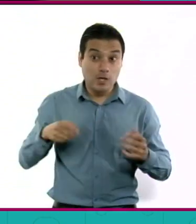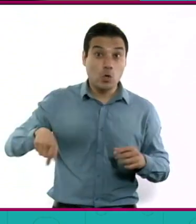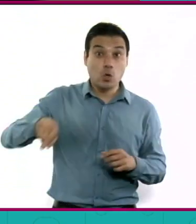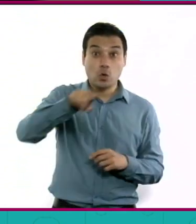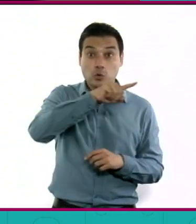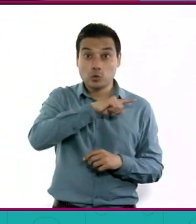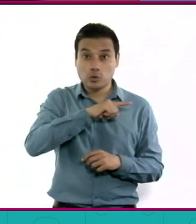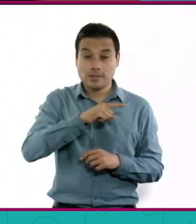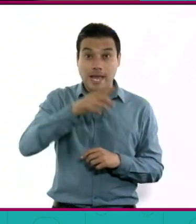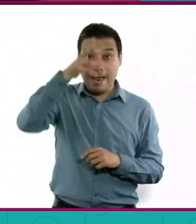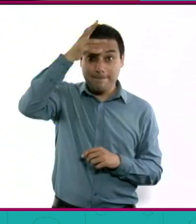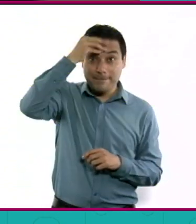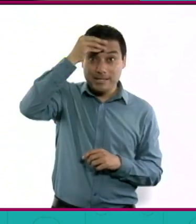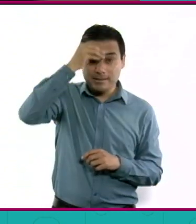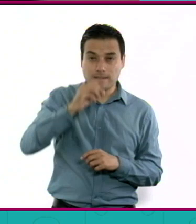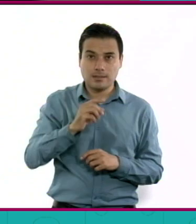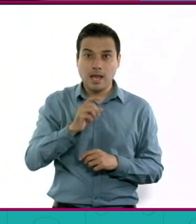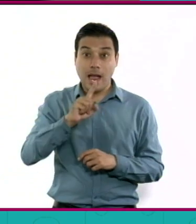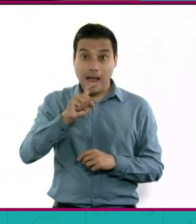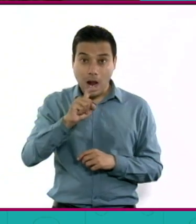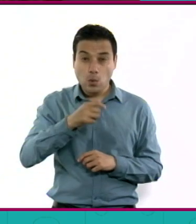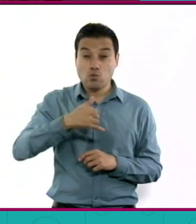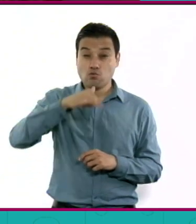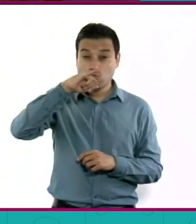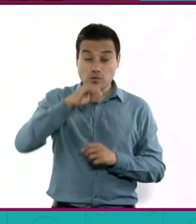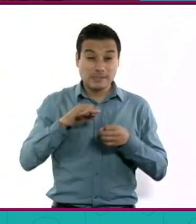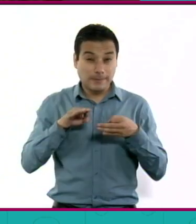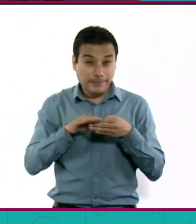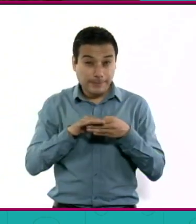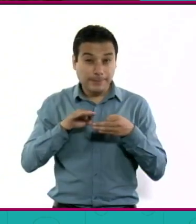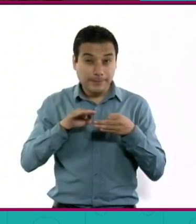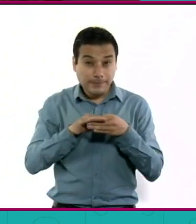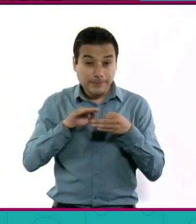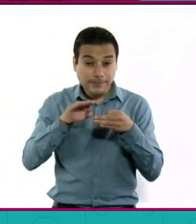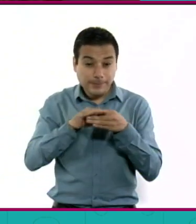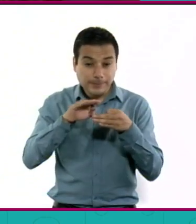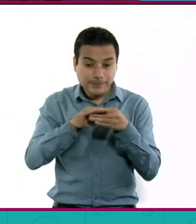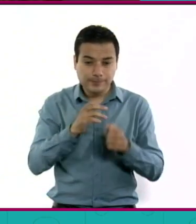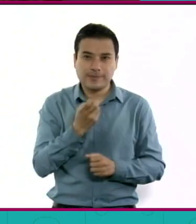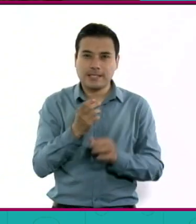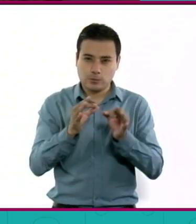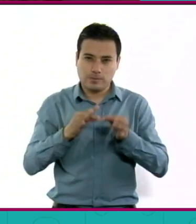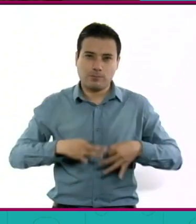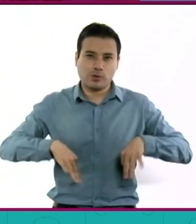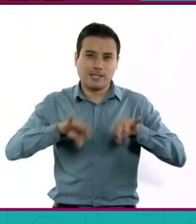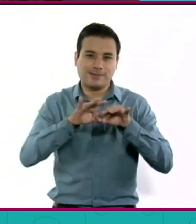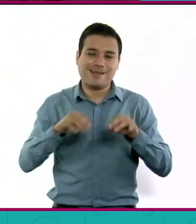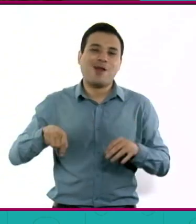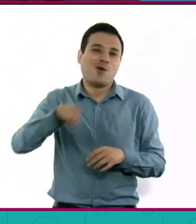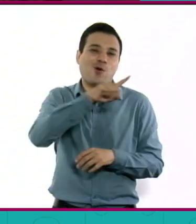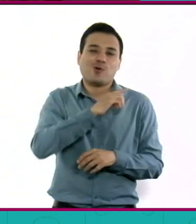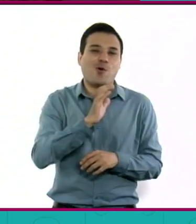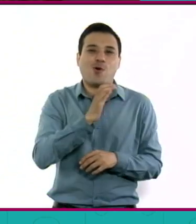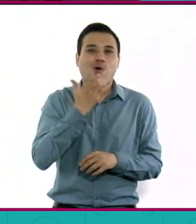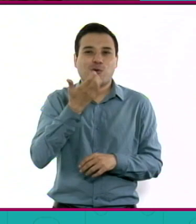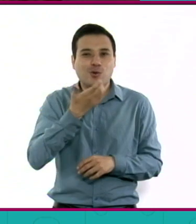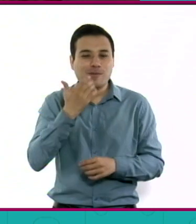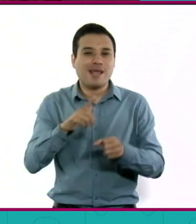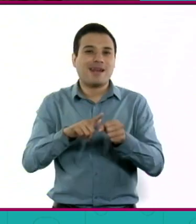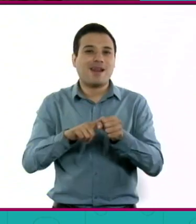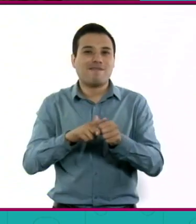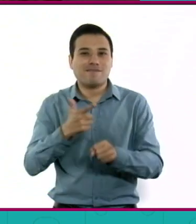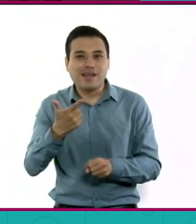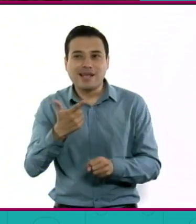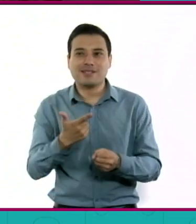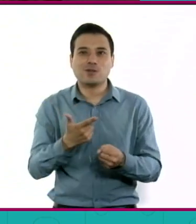tomar agua simple potable es muy importante. Es decir, todos hemos probado bebidas indulzadas o carbonadas,